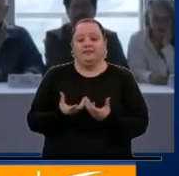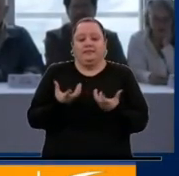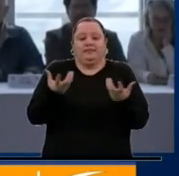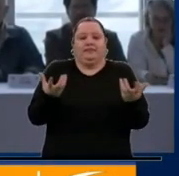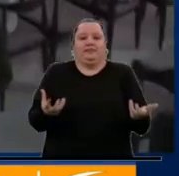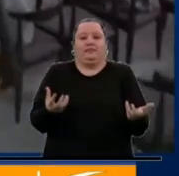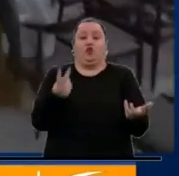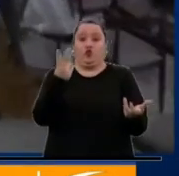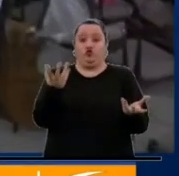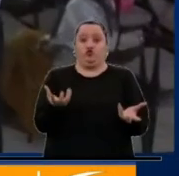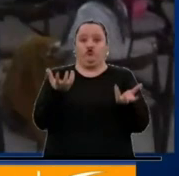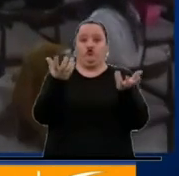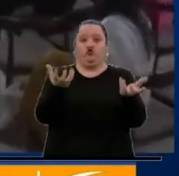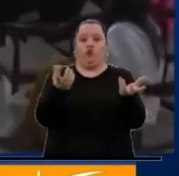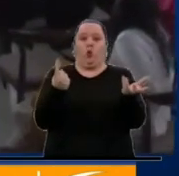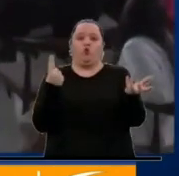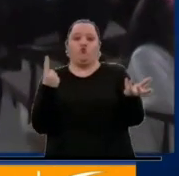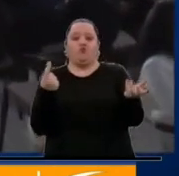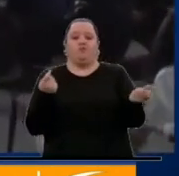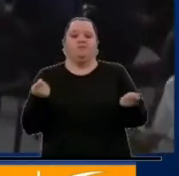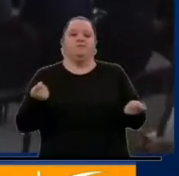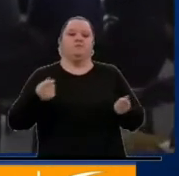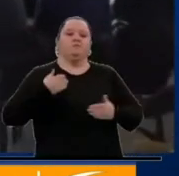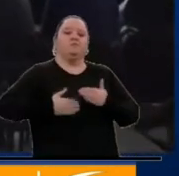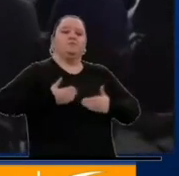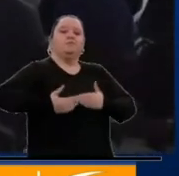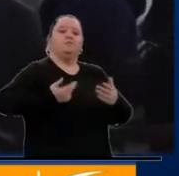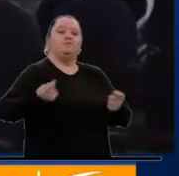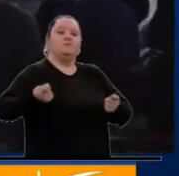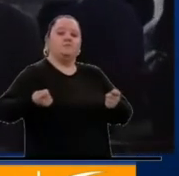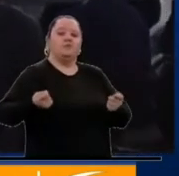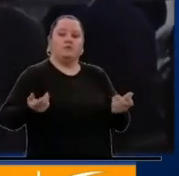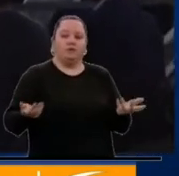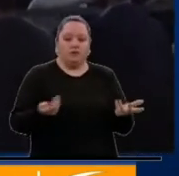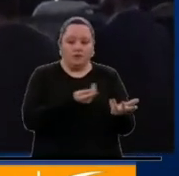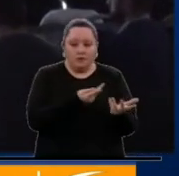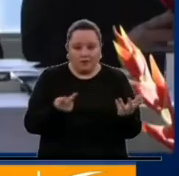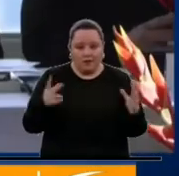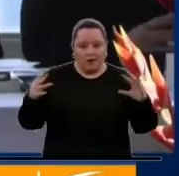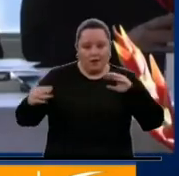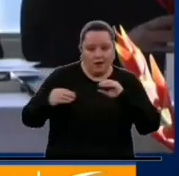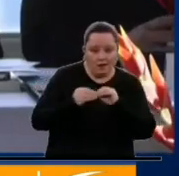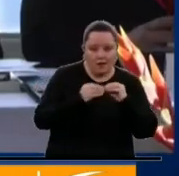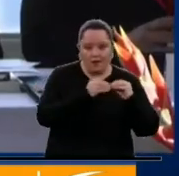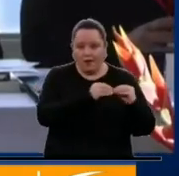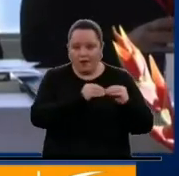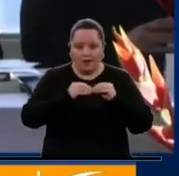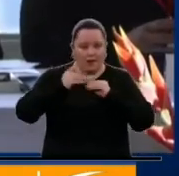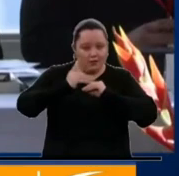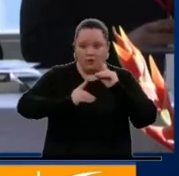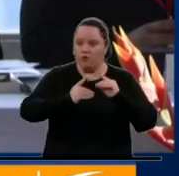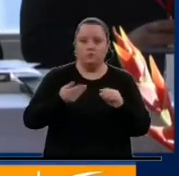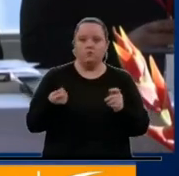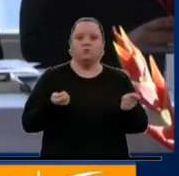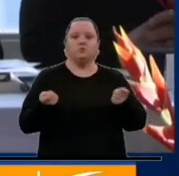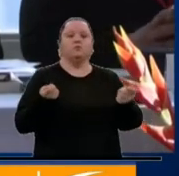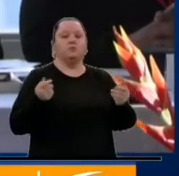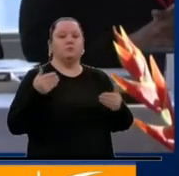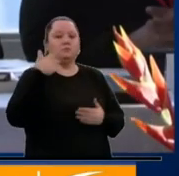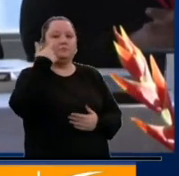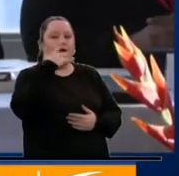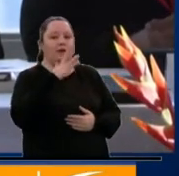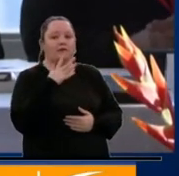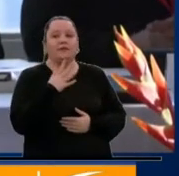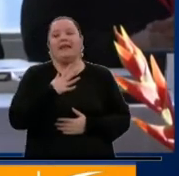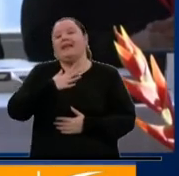una de dos partes, era la que quisiera dirigir el proceso y no que todas las decisiones se tomaran bilateralmente. Y eso, digamos, yo